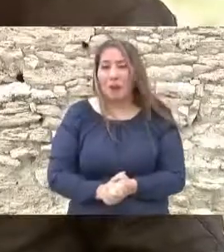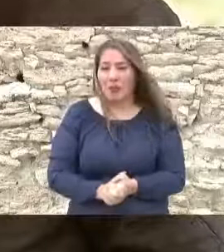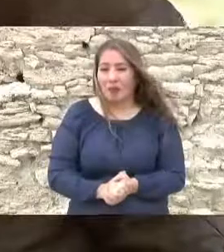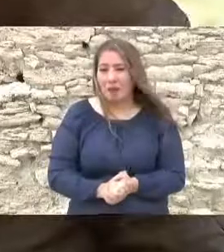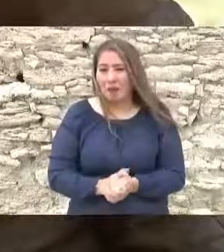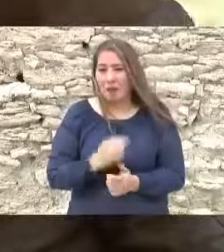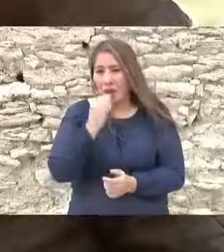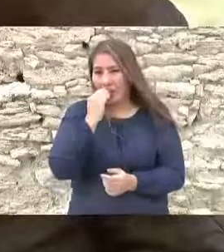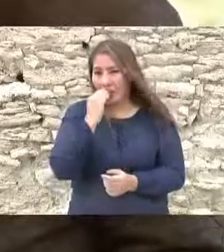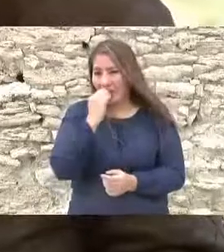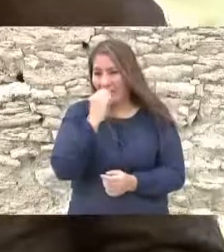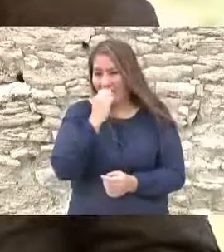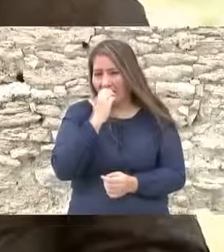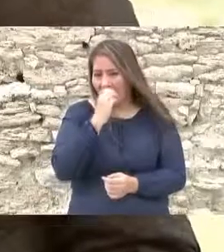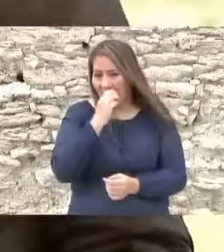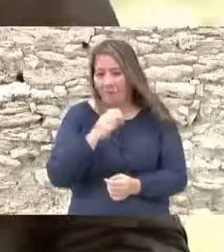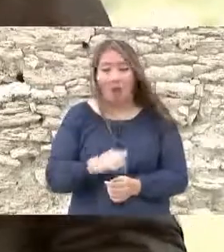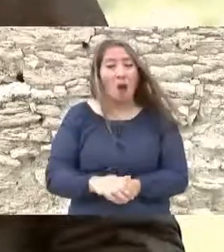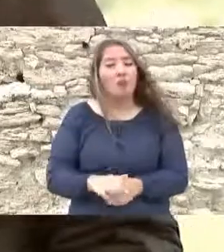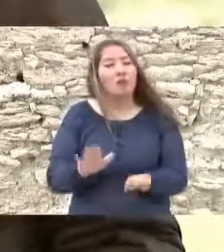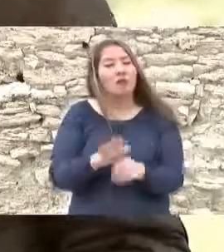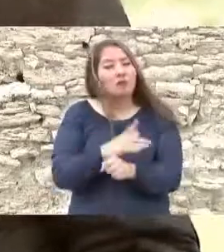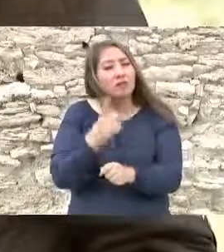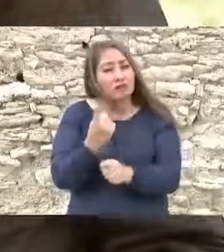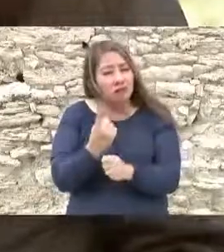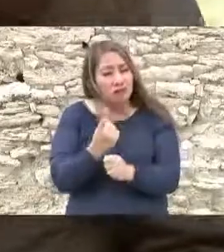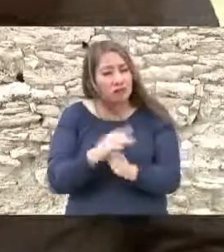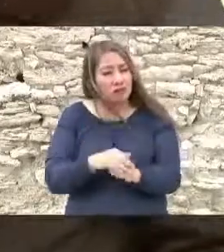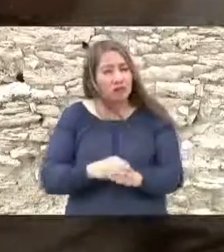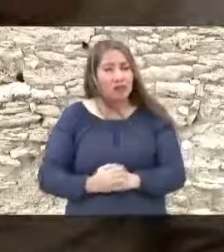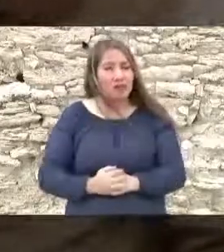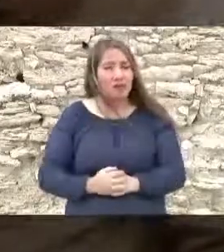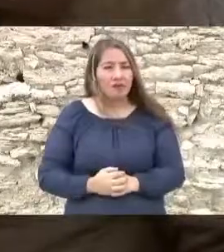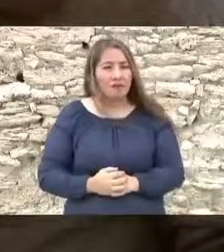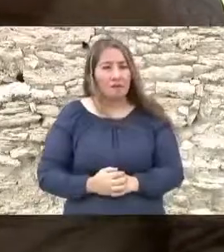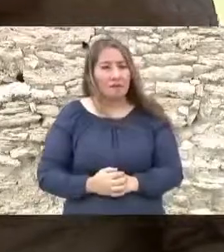el pueblo y